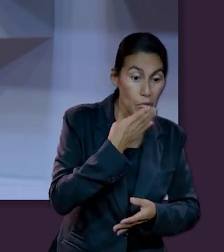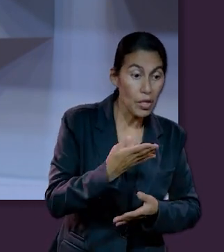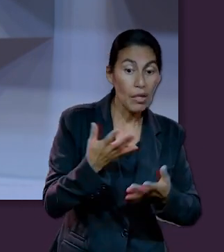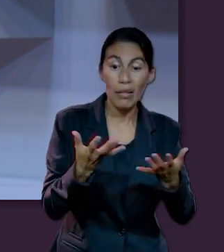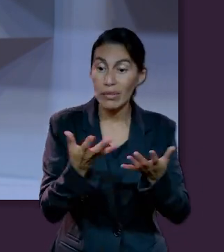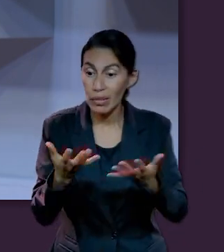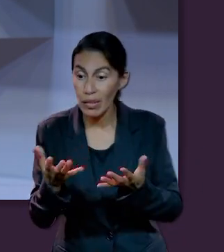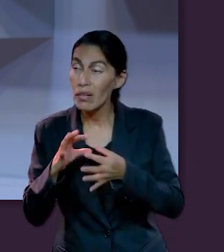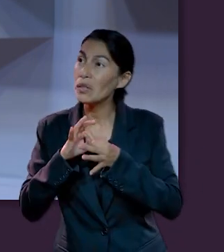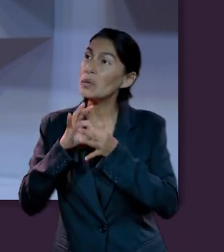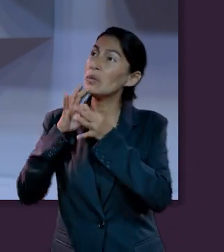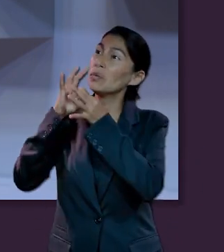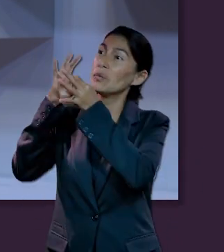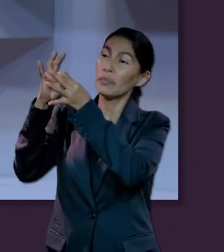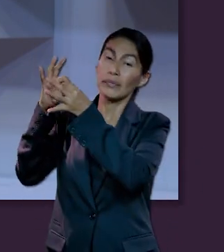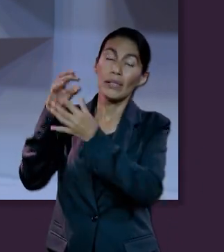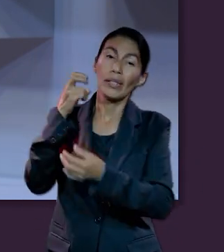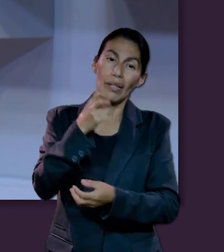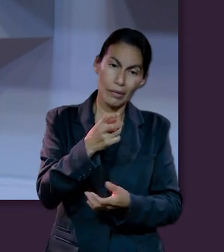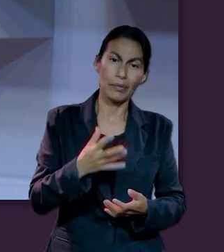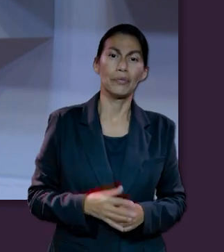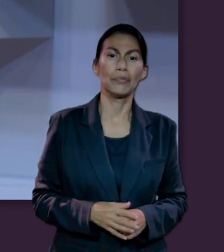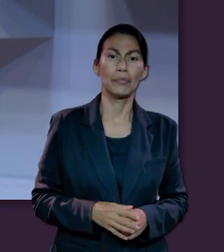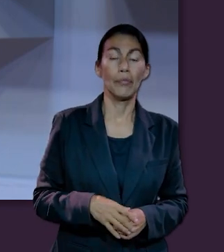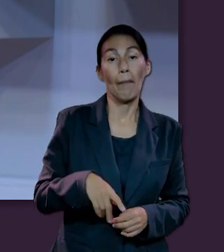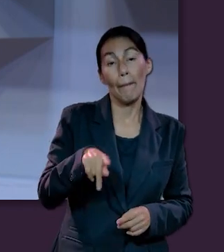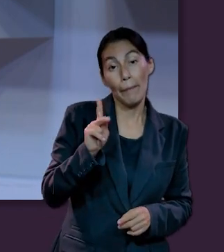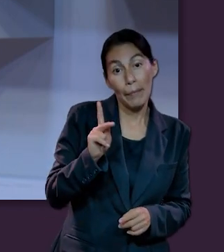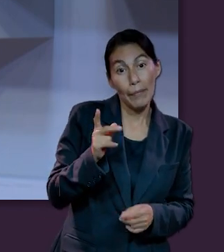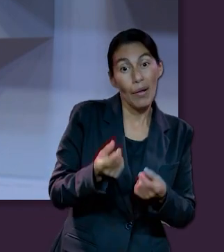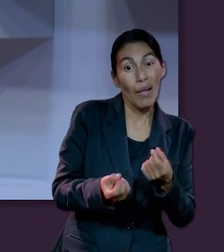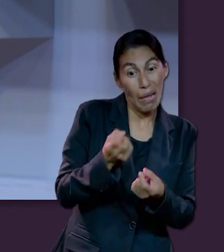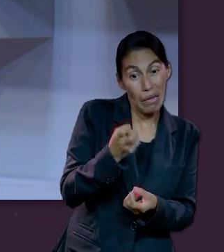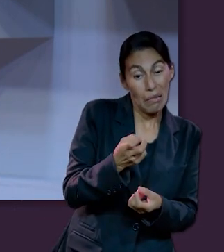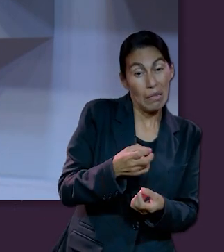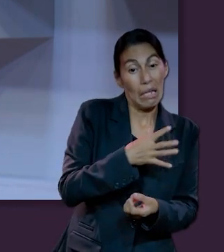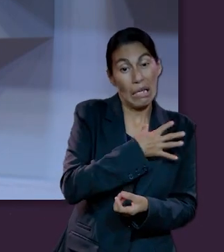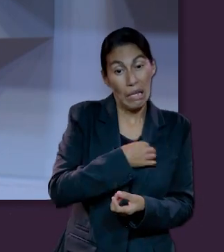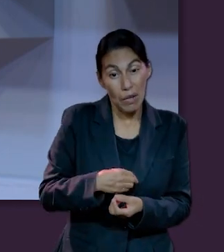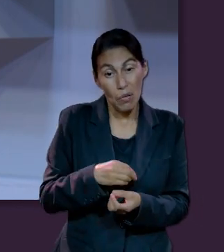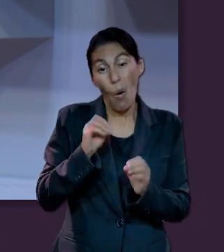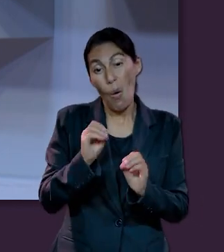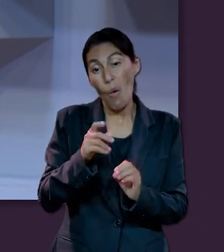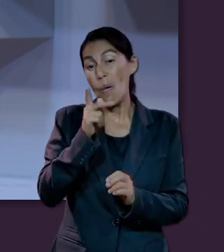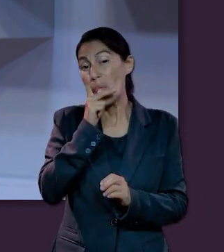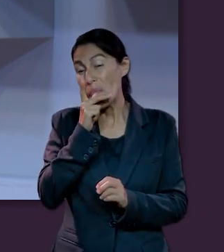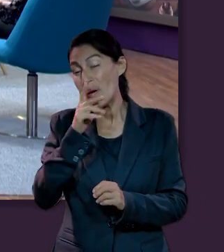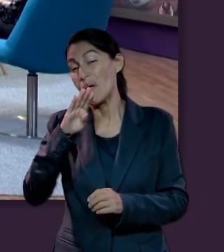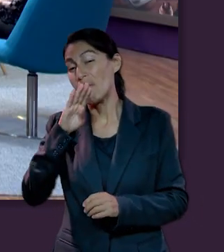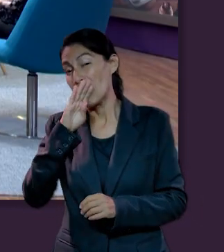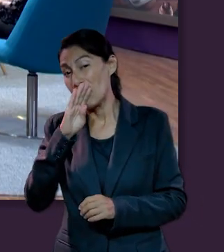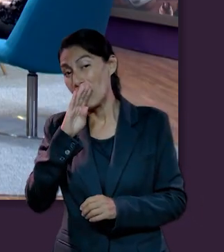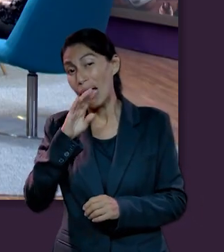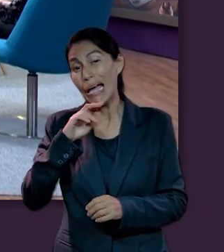bien, los que fueron conforme al corazón de Dios, pero podían tener hijos o esos pudieron haber tenido padres que eran lo